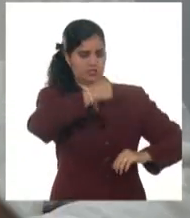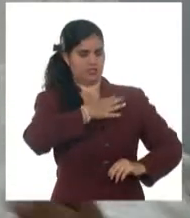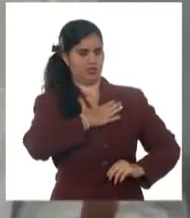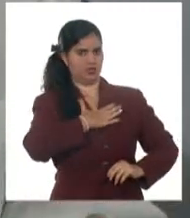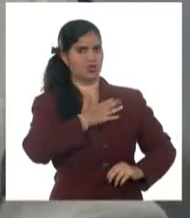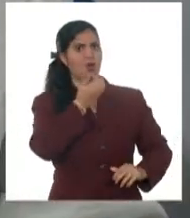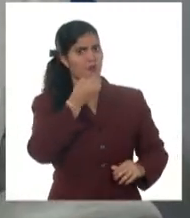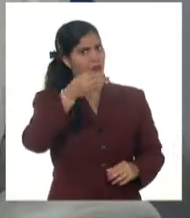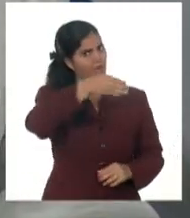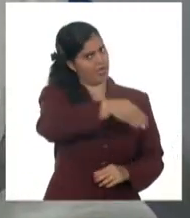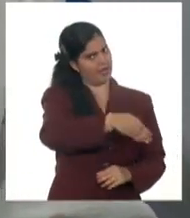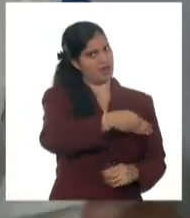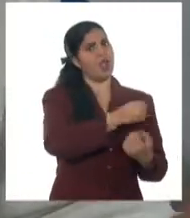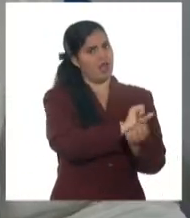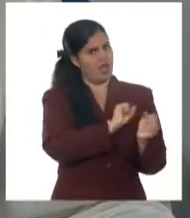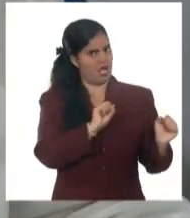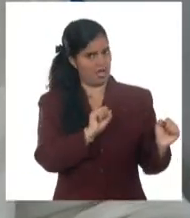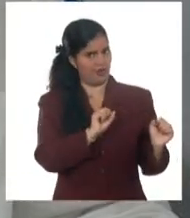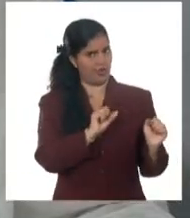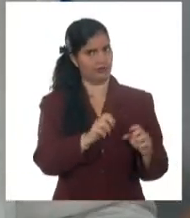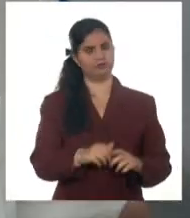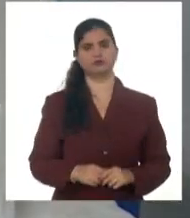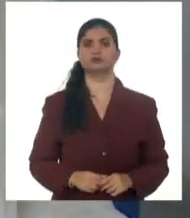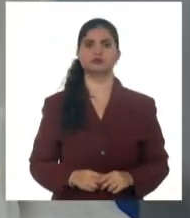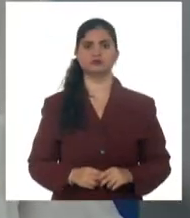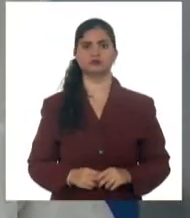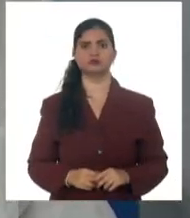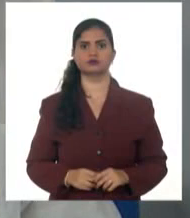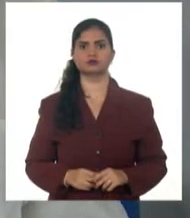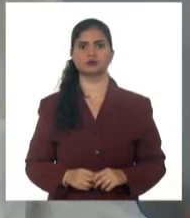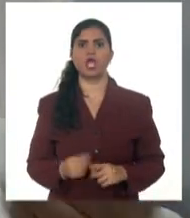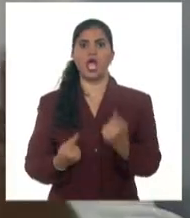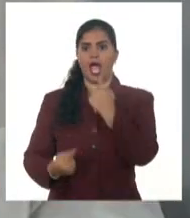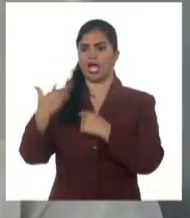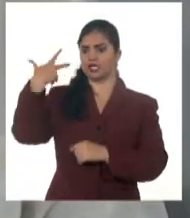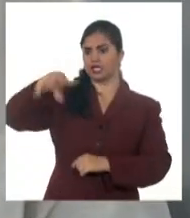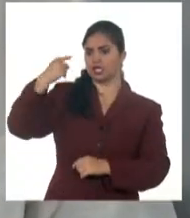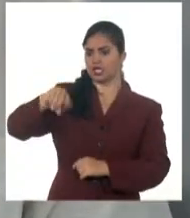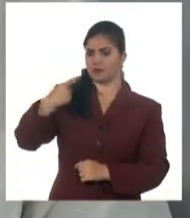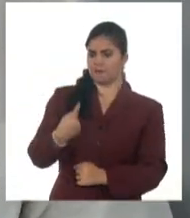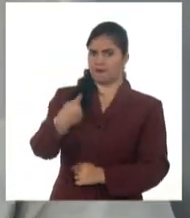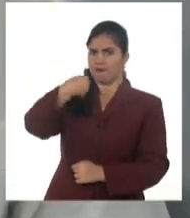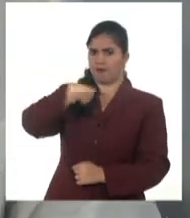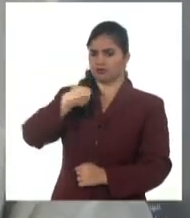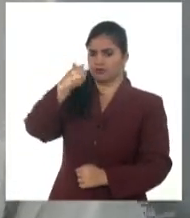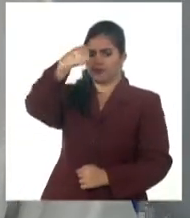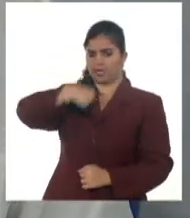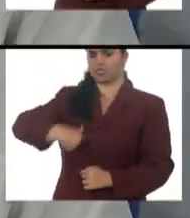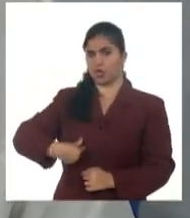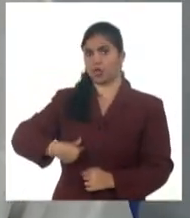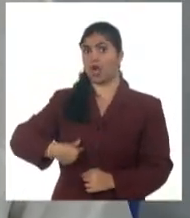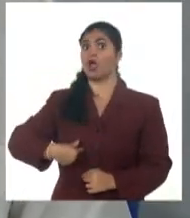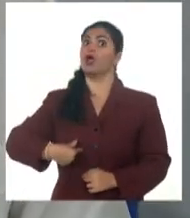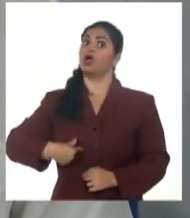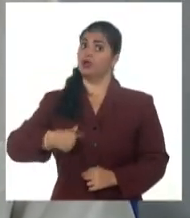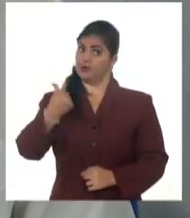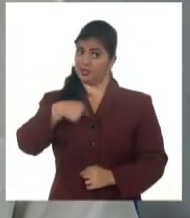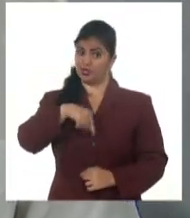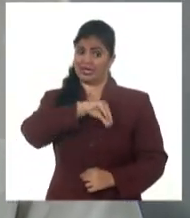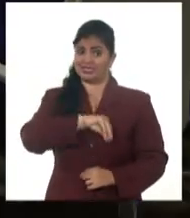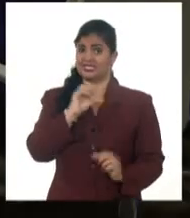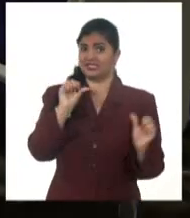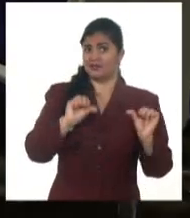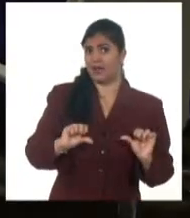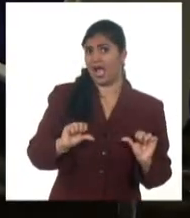se amplió mucho el acceso en la justicia. Lo veremos, lo vieron en la explicación de la fiscal y lo veremos aquí. Hay un derecho de las personas que hay que